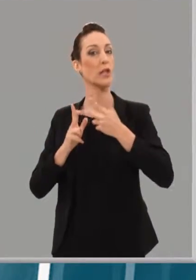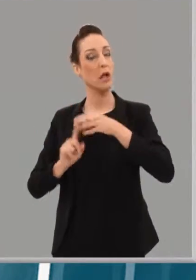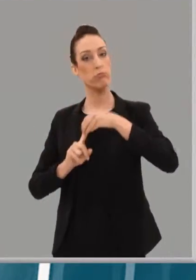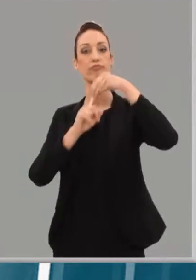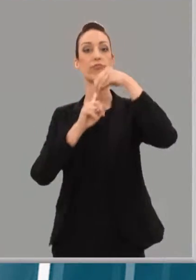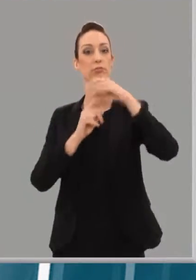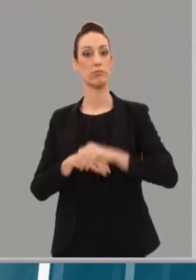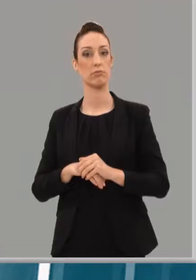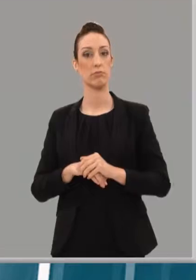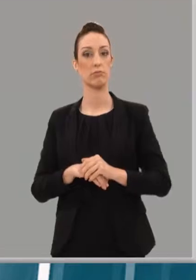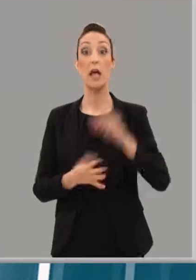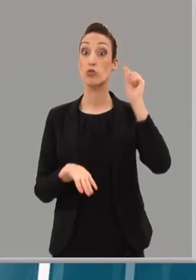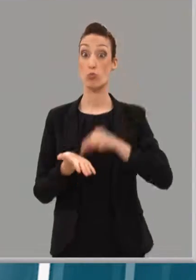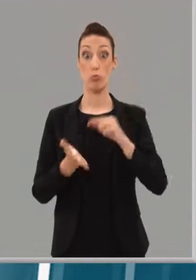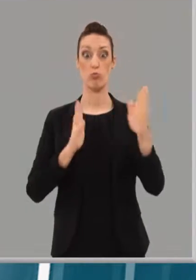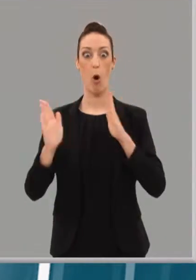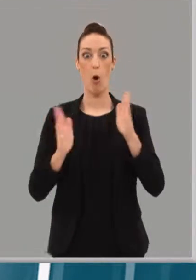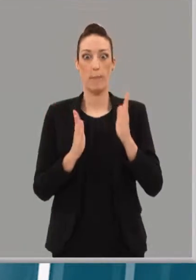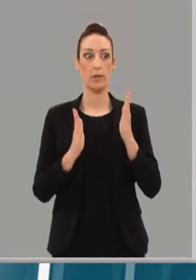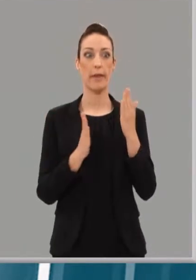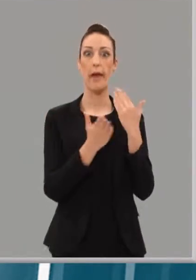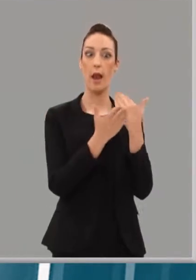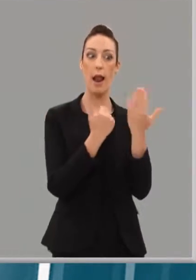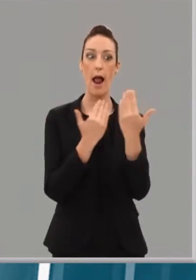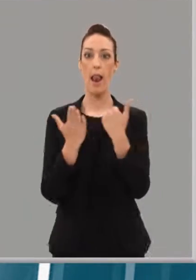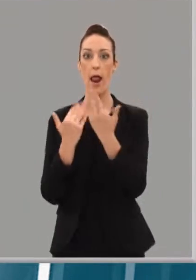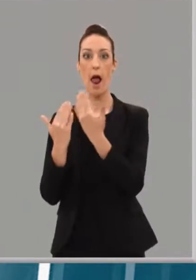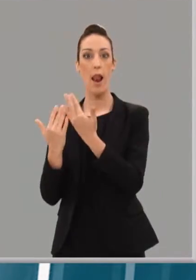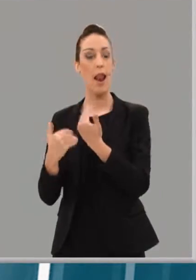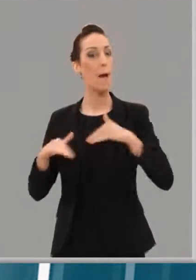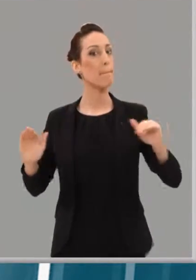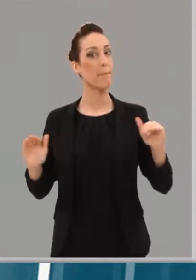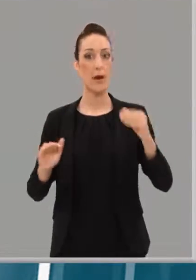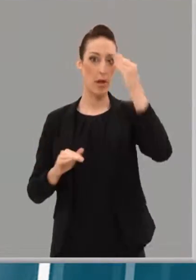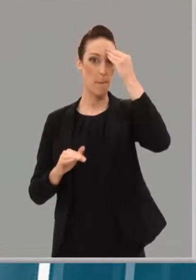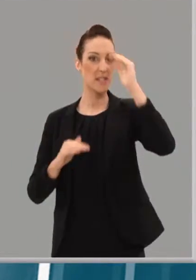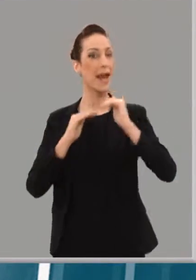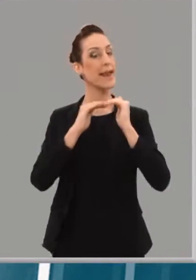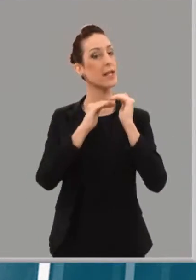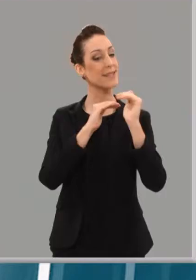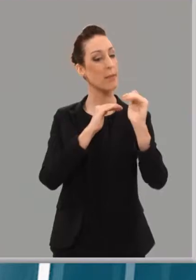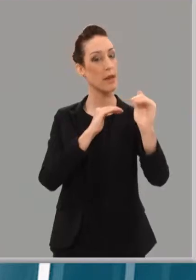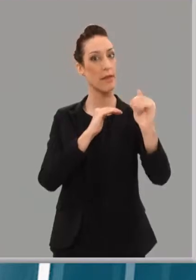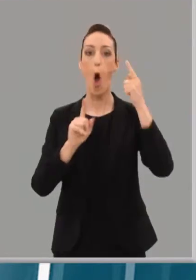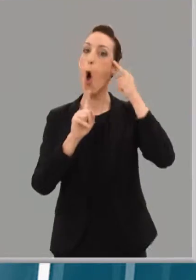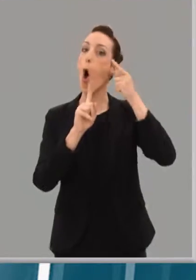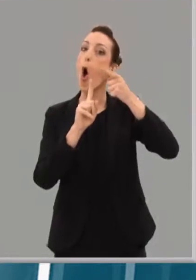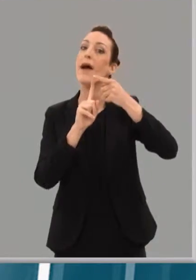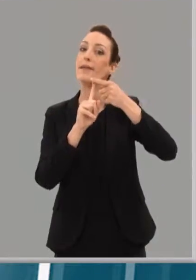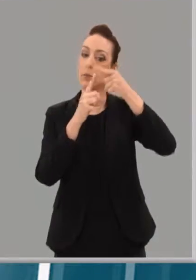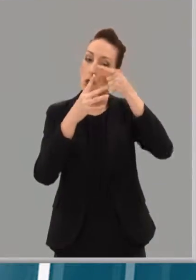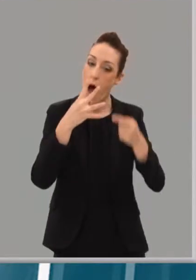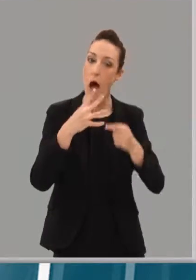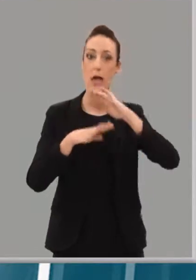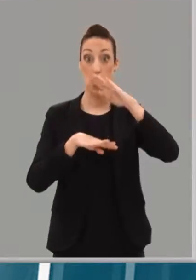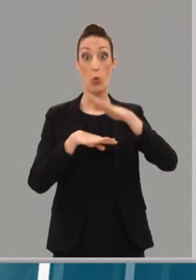momento de dialogar, pero principalmente y por encima de todo la estabilidad. Hay que tener en cuenta objetivos que cumplir, hay que